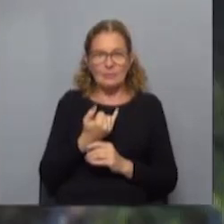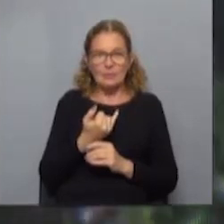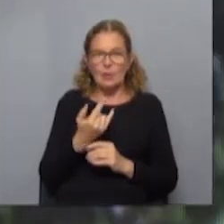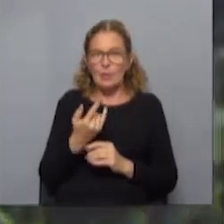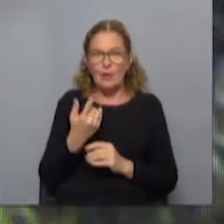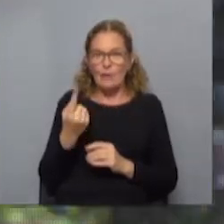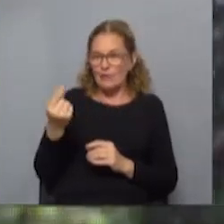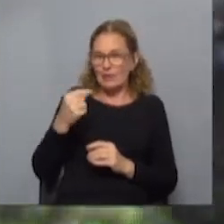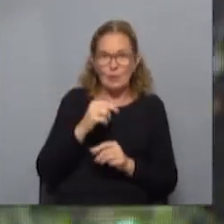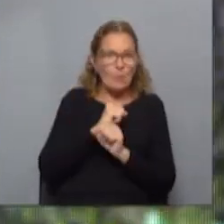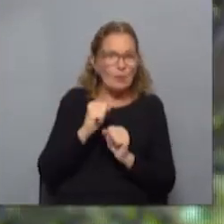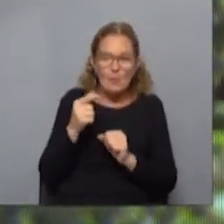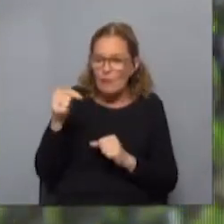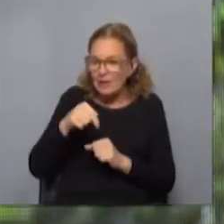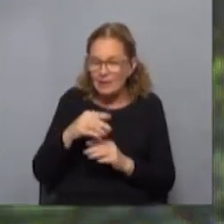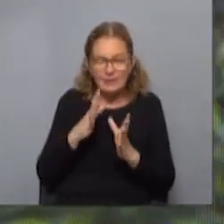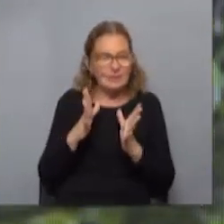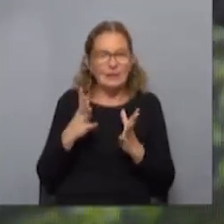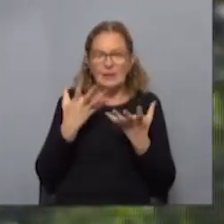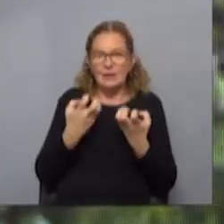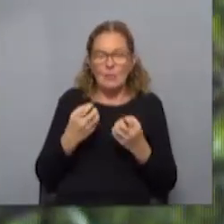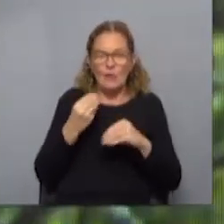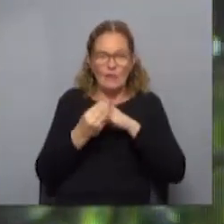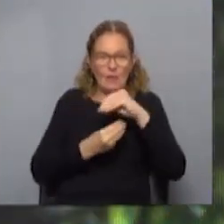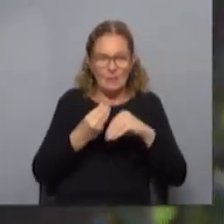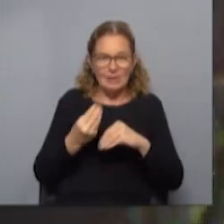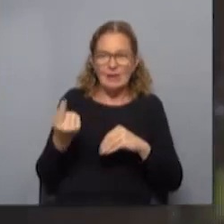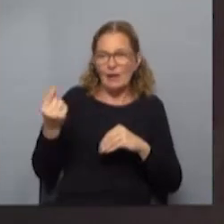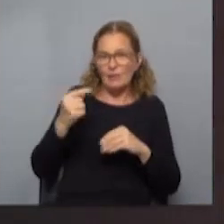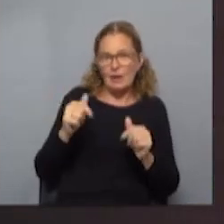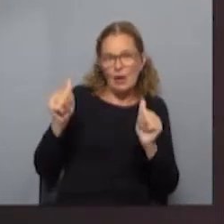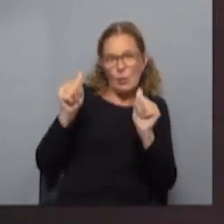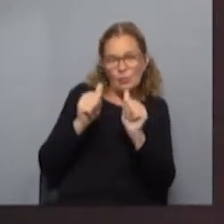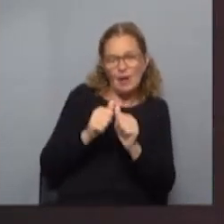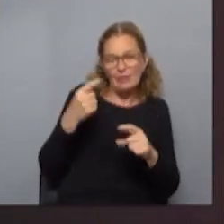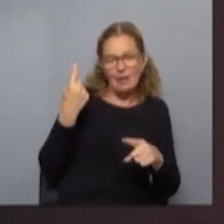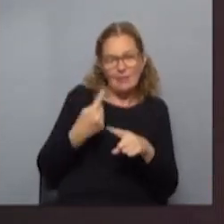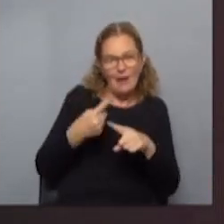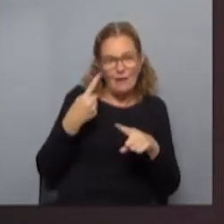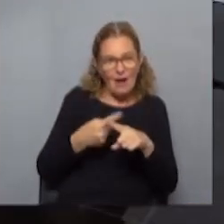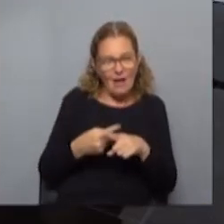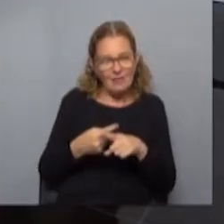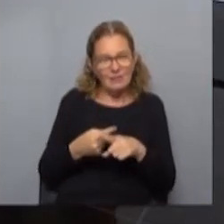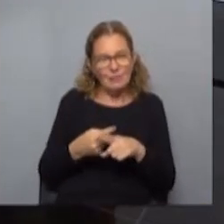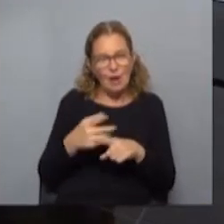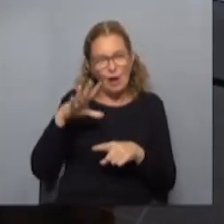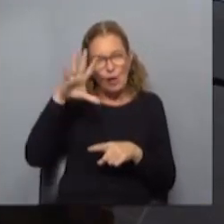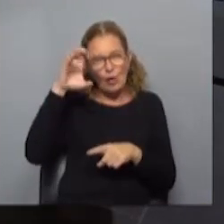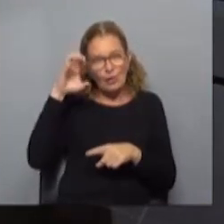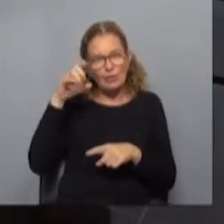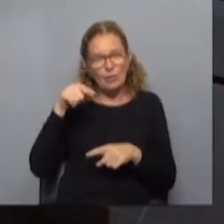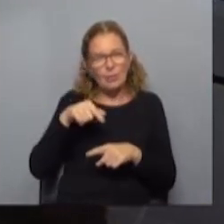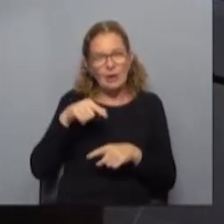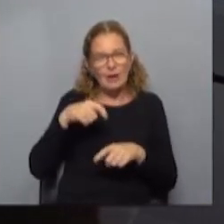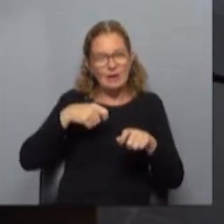desesperados por venir, no podíamos venir. O sea, familias que vienen a juntarse y a celebrar. Entonces, nos estamos acordando de cómo eran